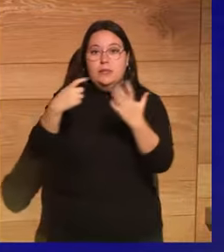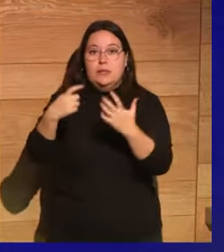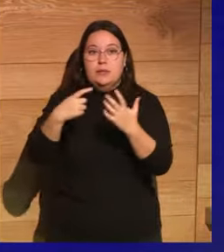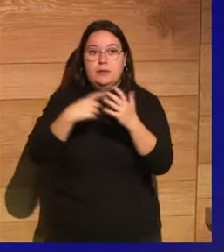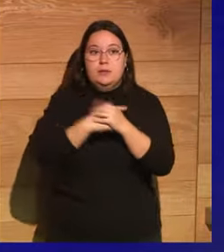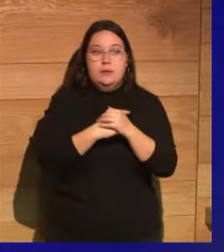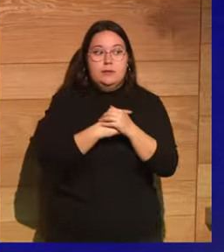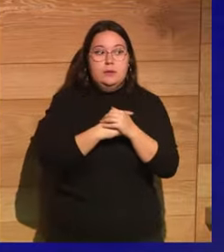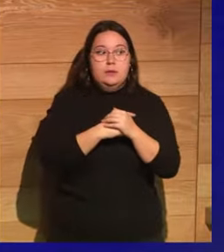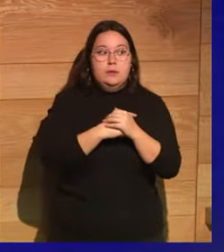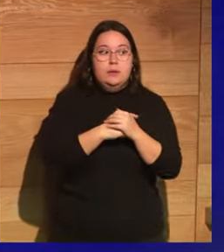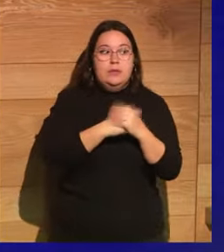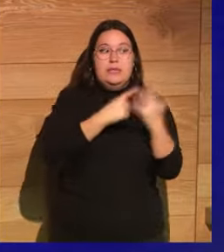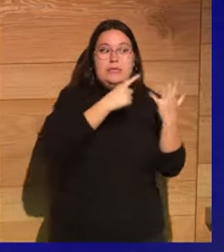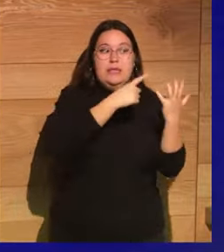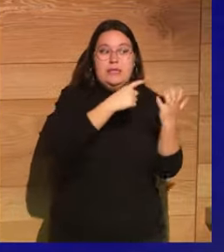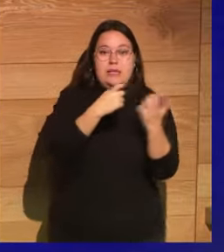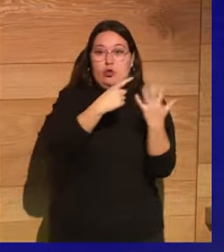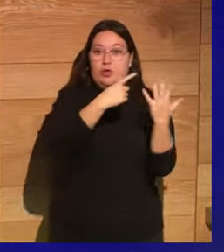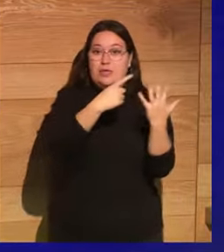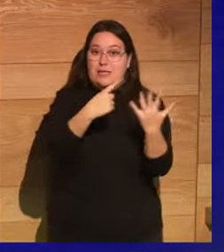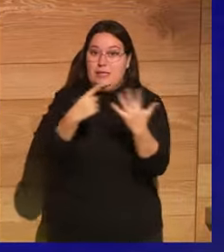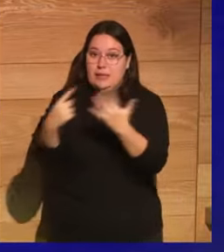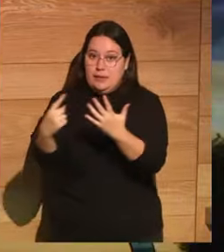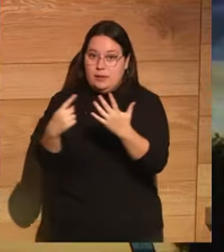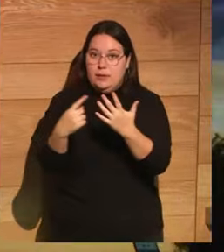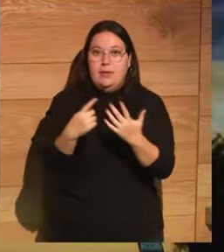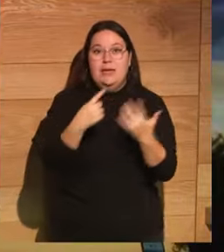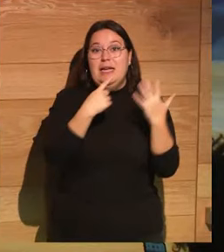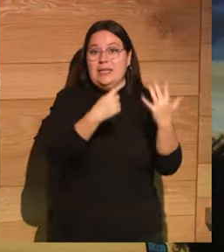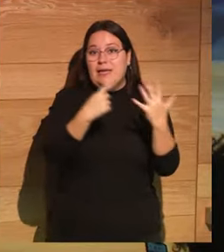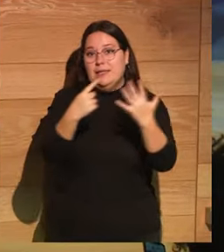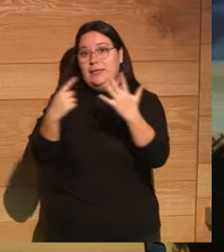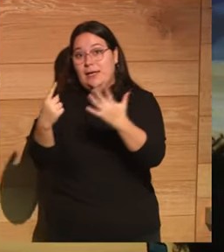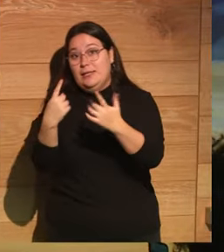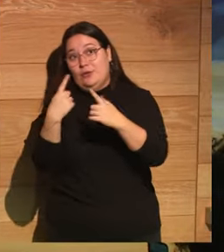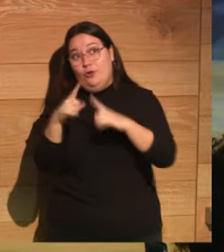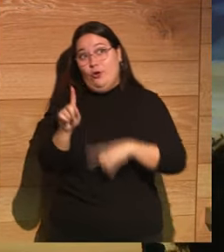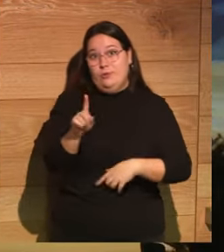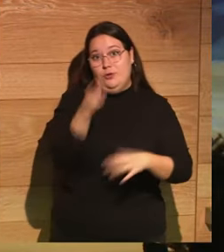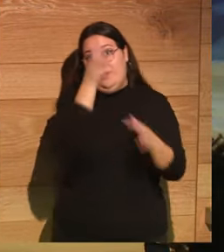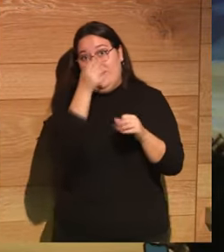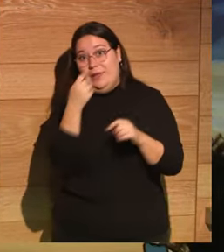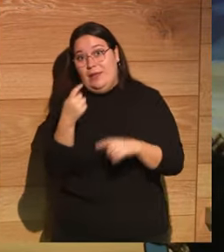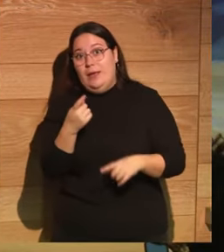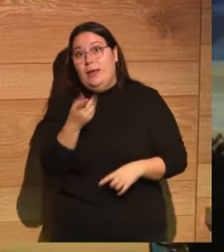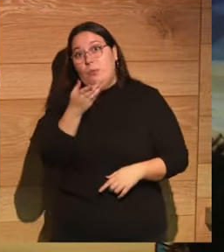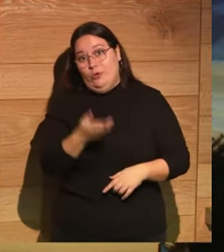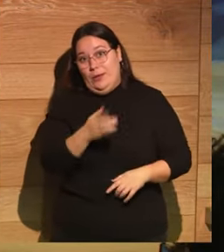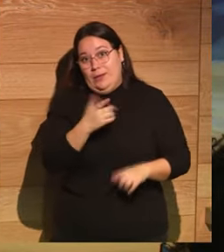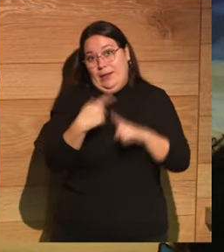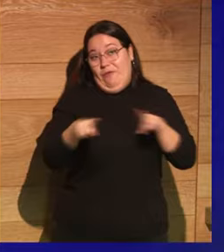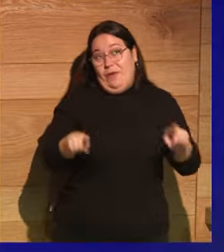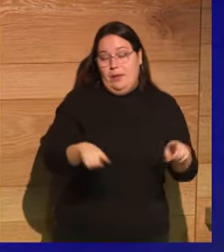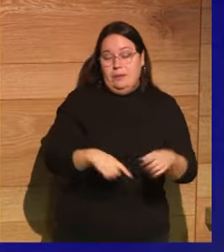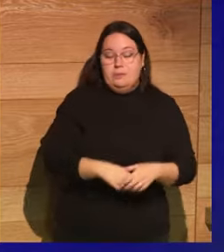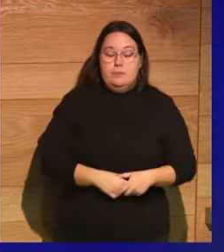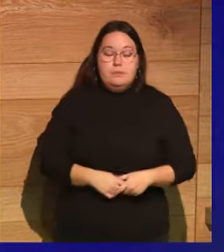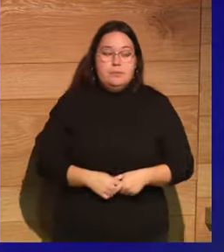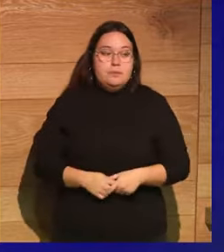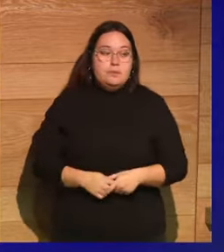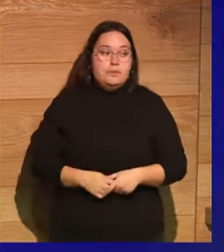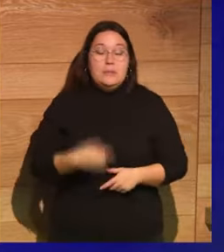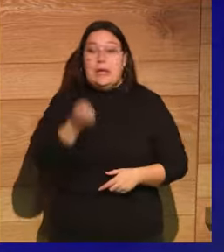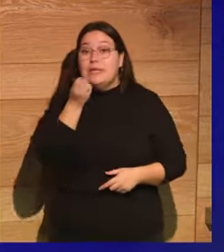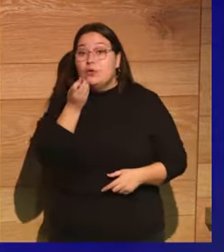666, sino 666, parece un detalle totalmente inútil, pero es muy importante. Bueno, pues ese número